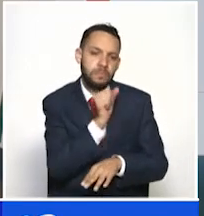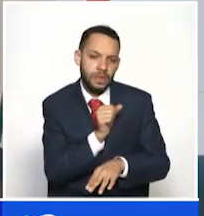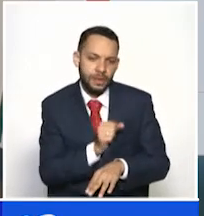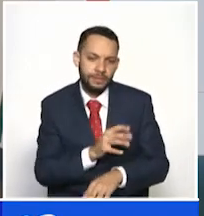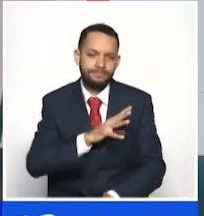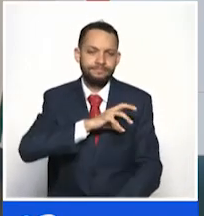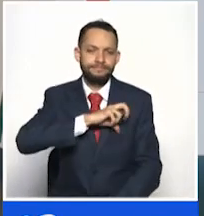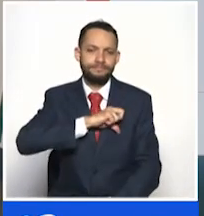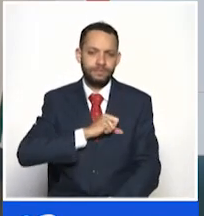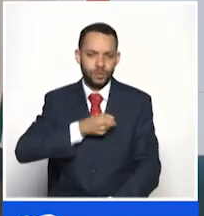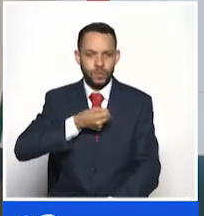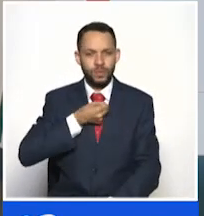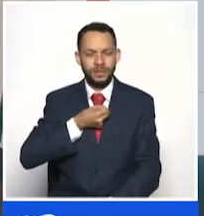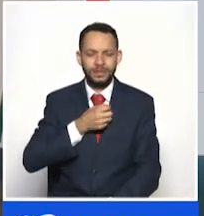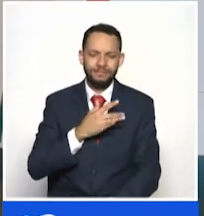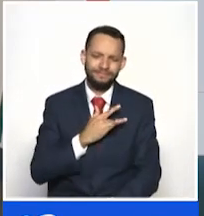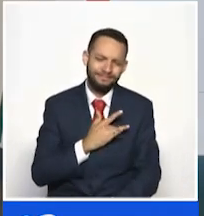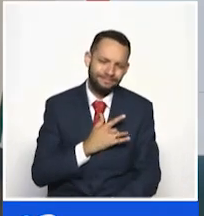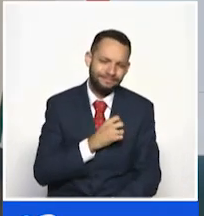noticia.